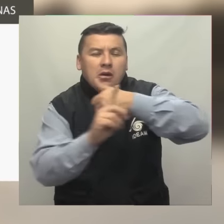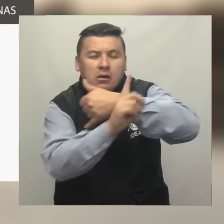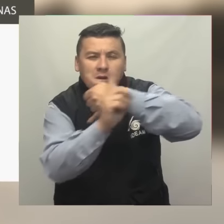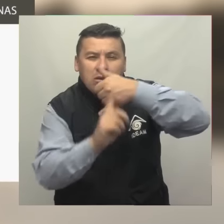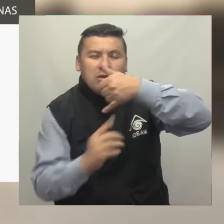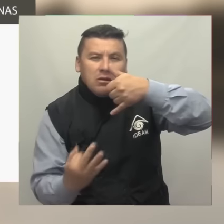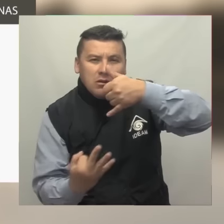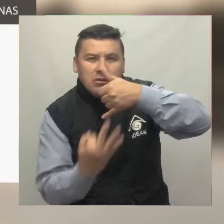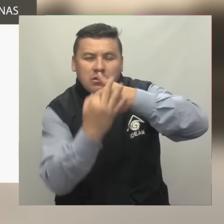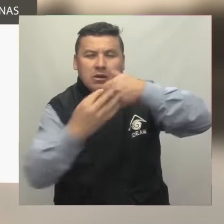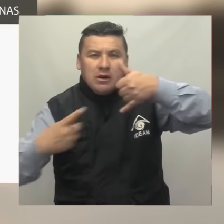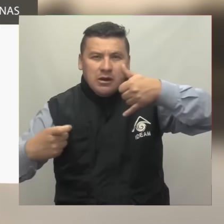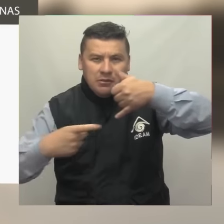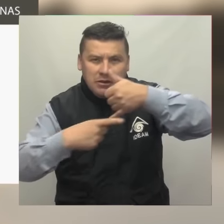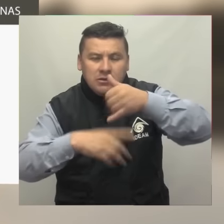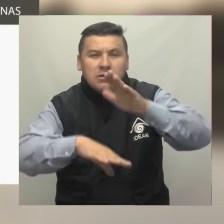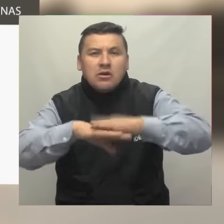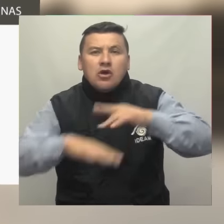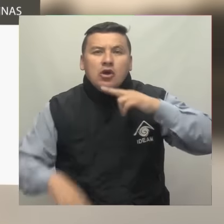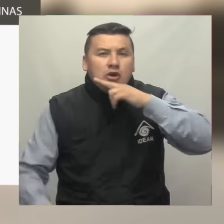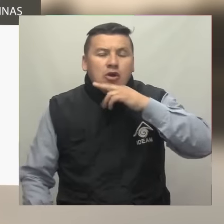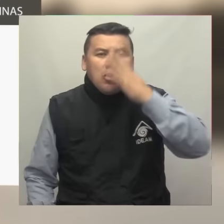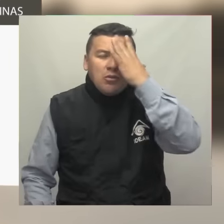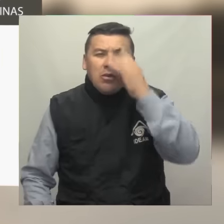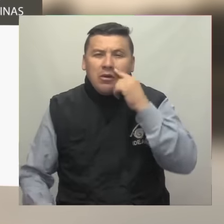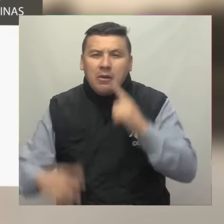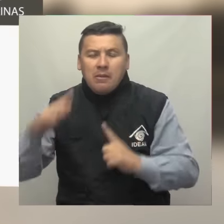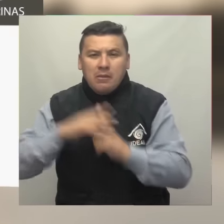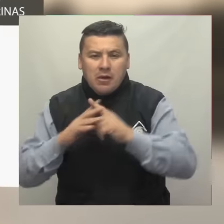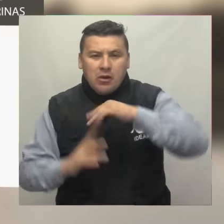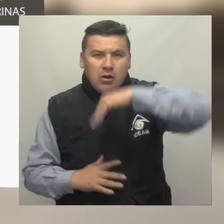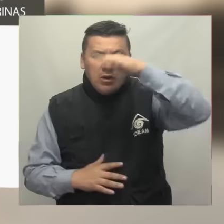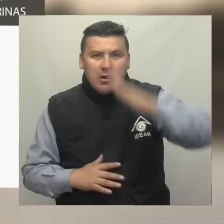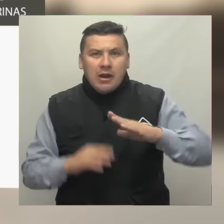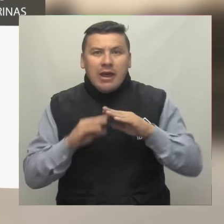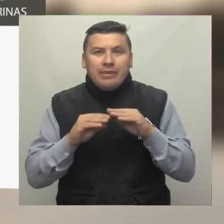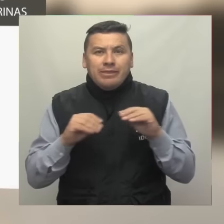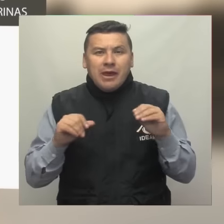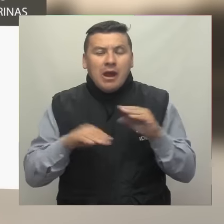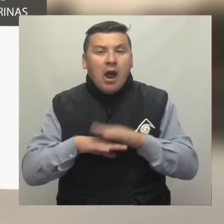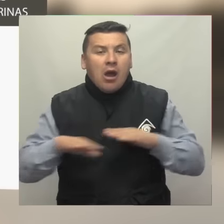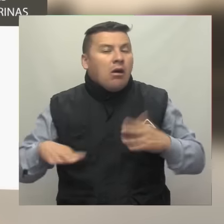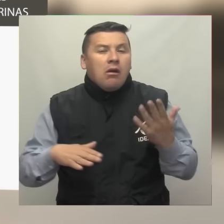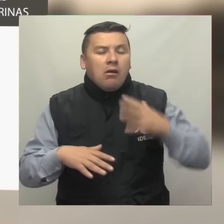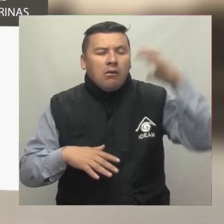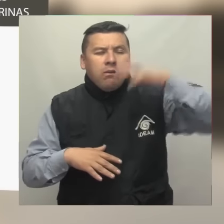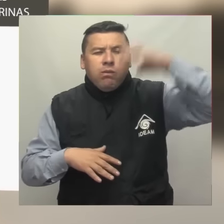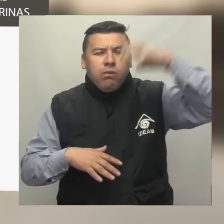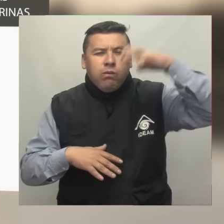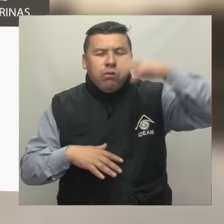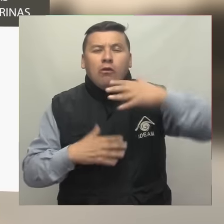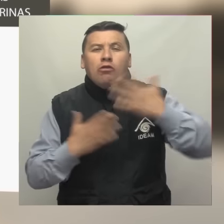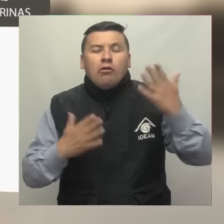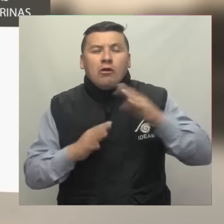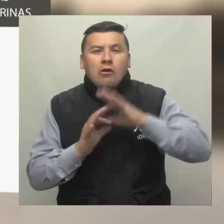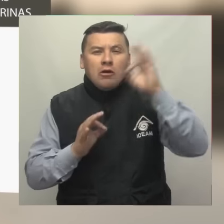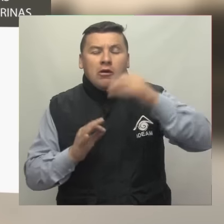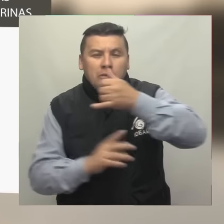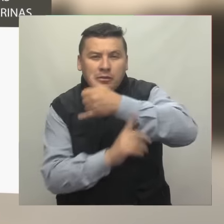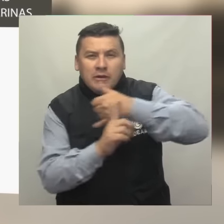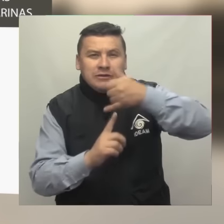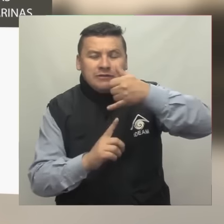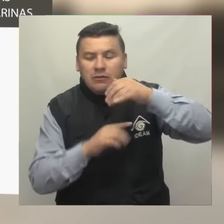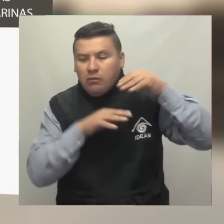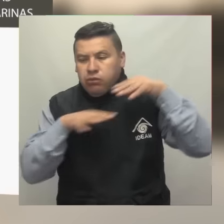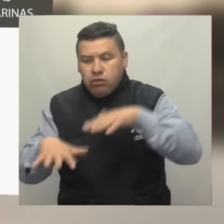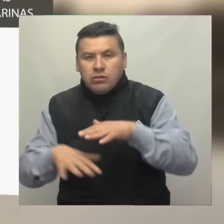Orinoquía y la Amazonía Alerta roja por alta amenaza de deslizamientos de tierra ocasionados por las fuertes lluvias en la región del Pacífico Alerta